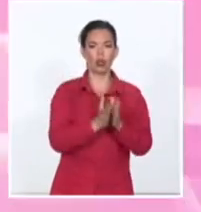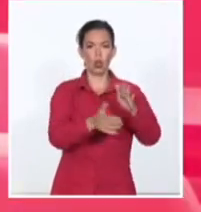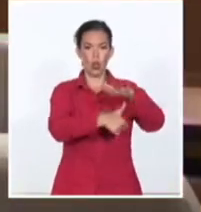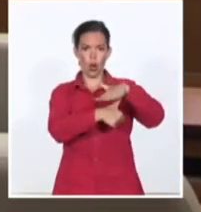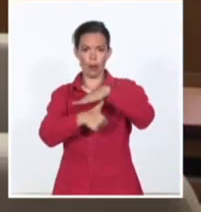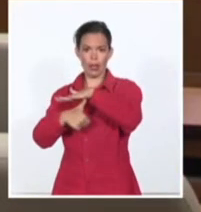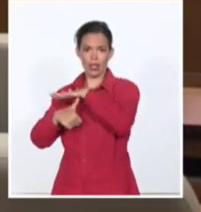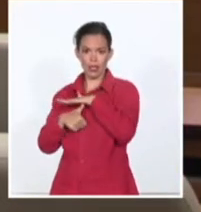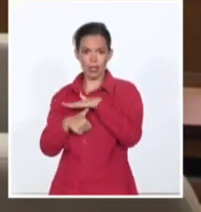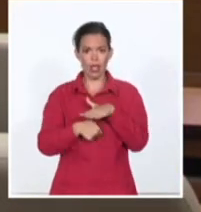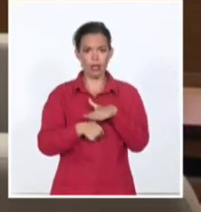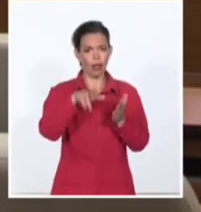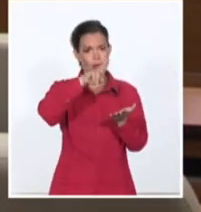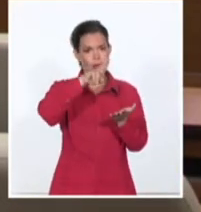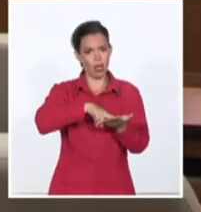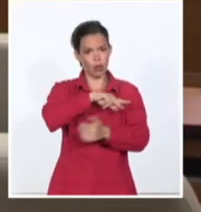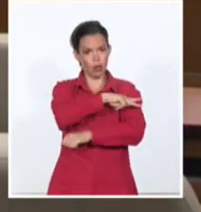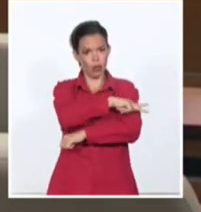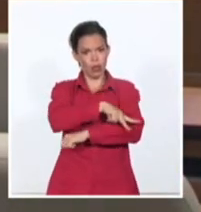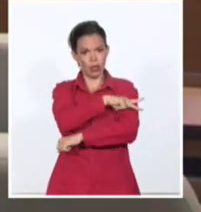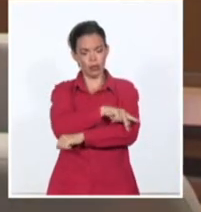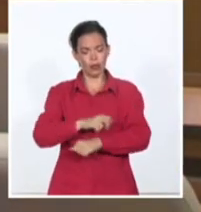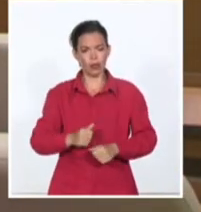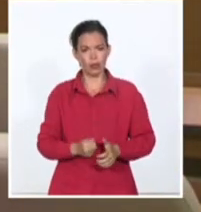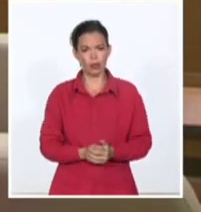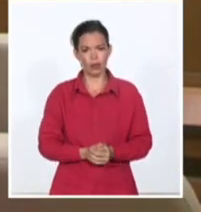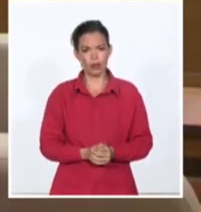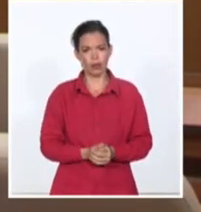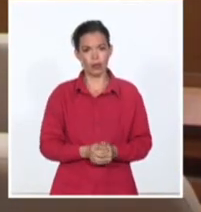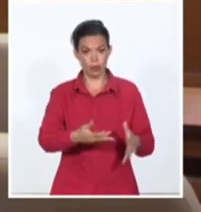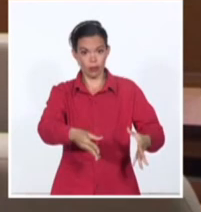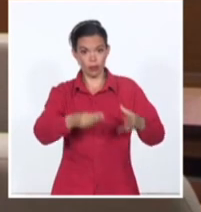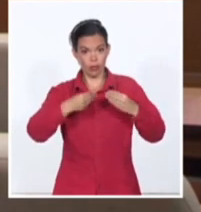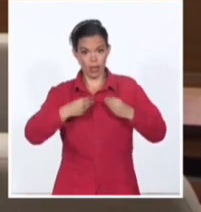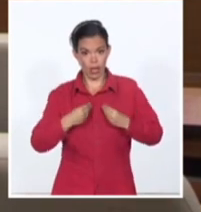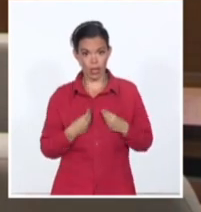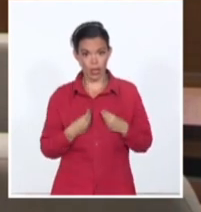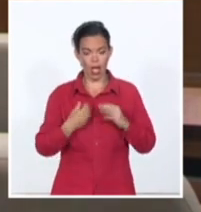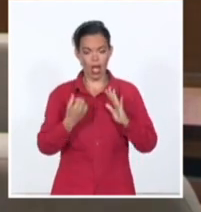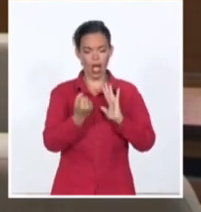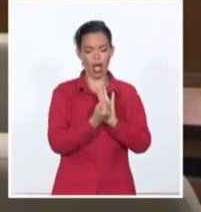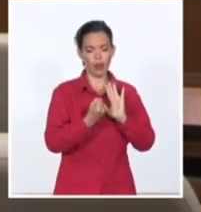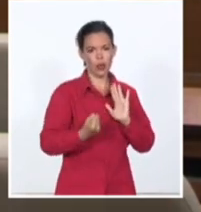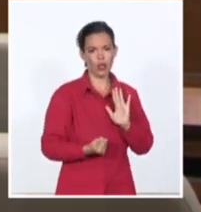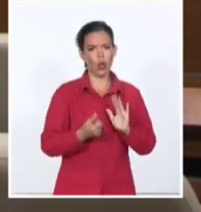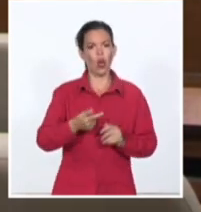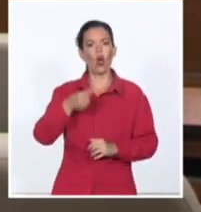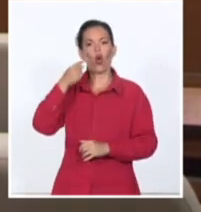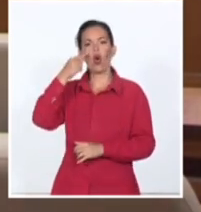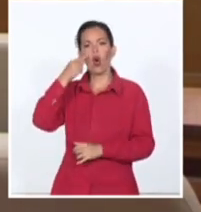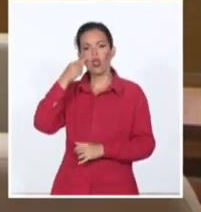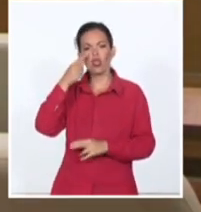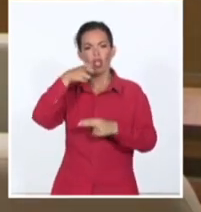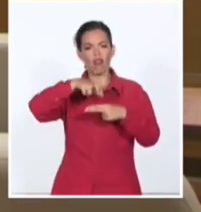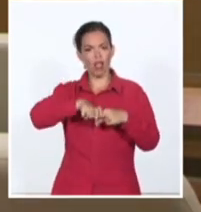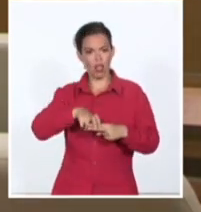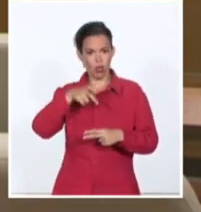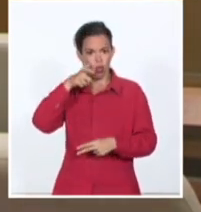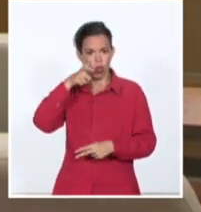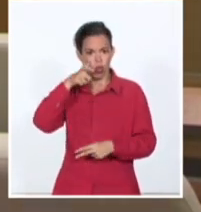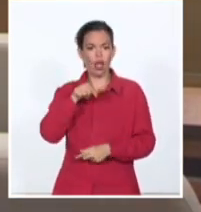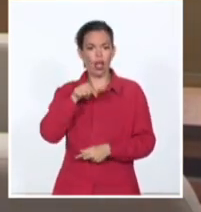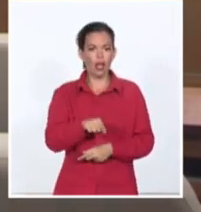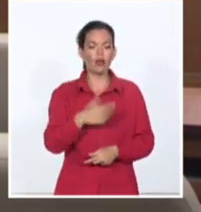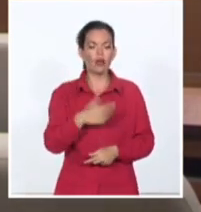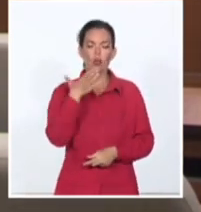países miembros. El otorgamiento de la condición de Estado observador en la Unión Económica Euroasiática constituye un reconocimiento